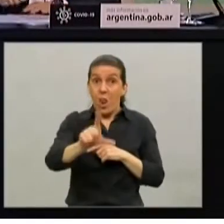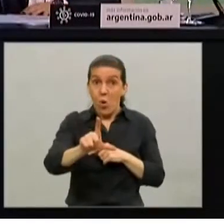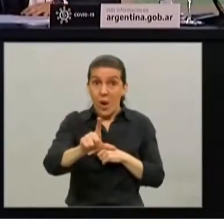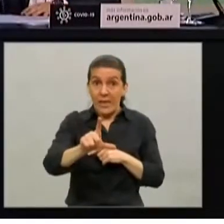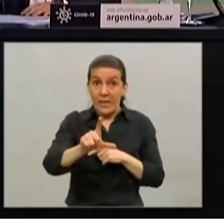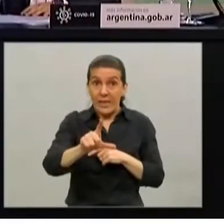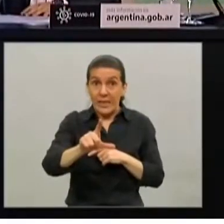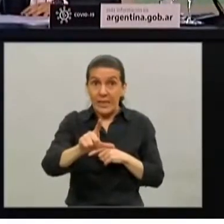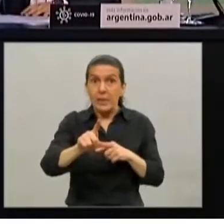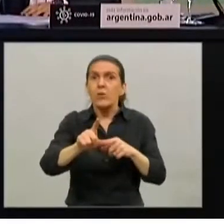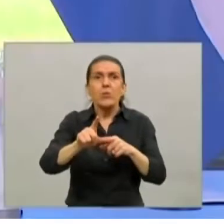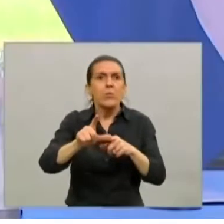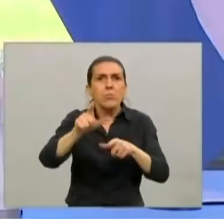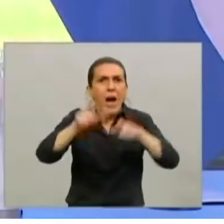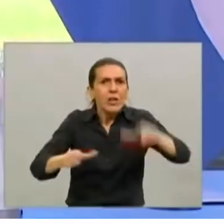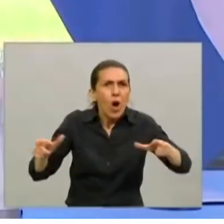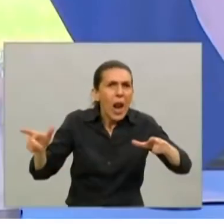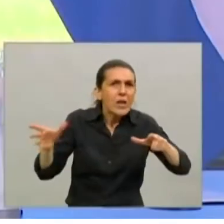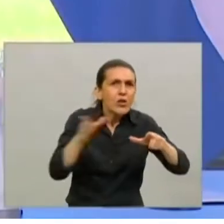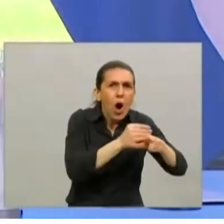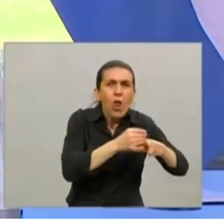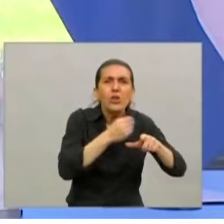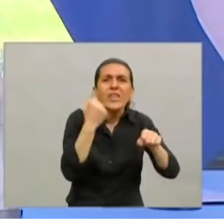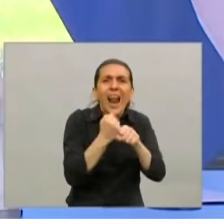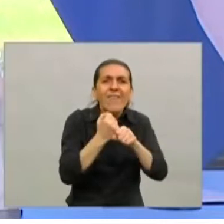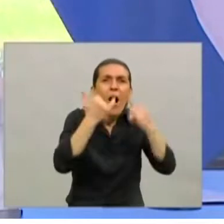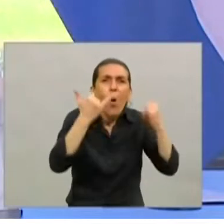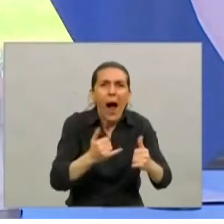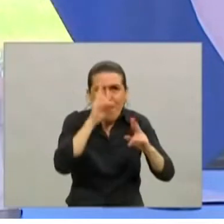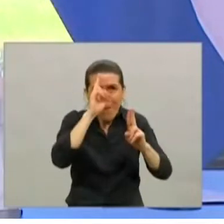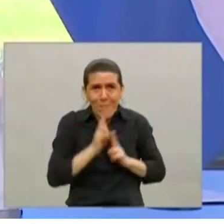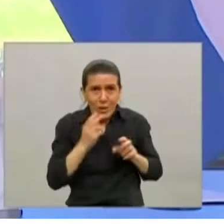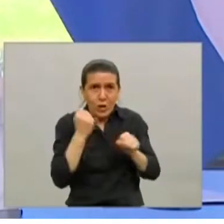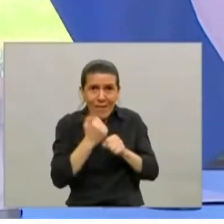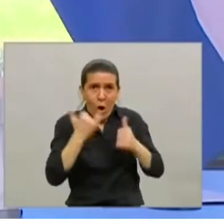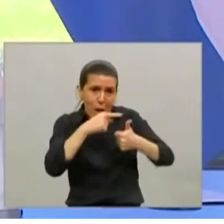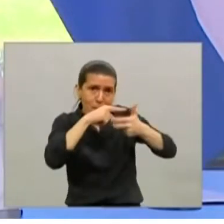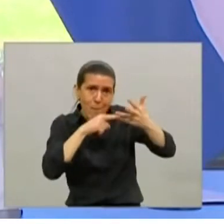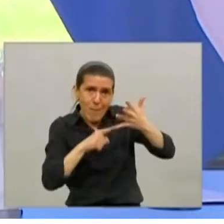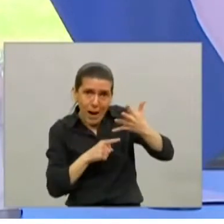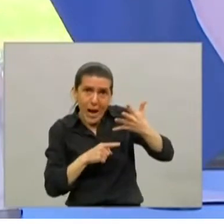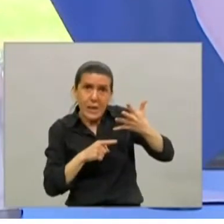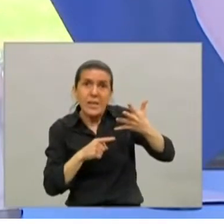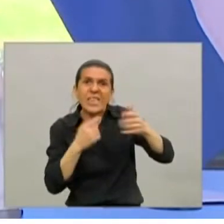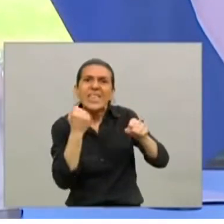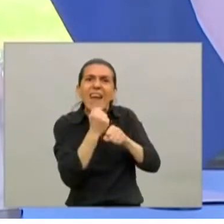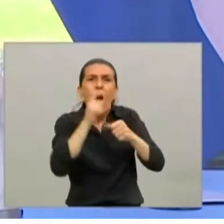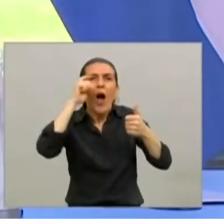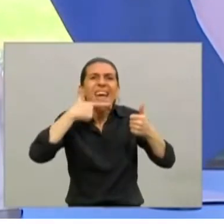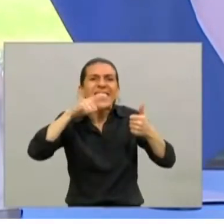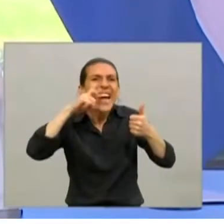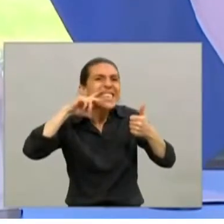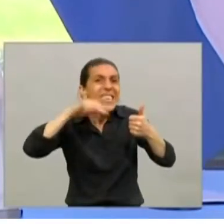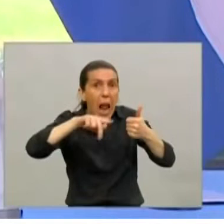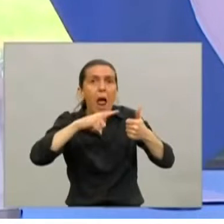todos los que tengan servicios esenciales tendrán que sacar, que trabajen para servicios esenciales, tendrán que